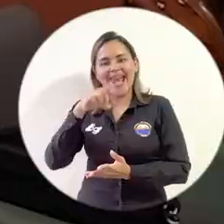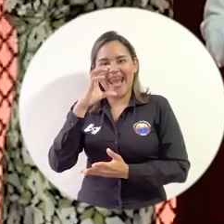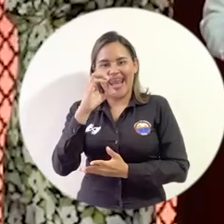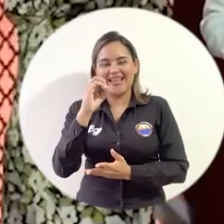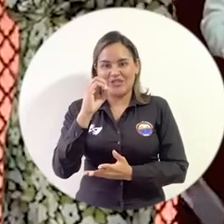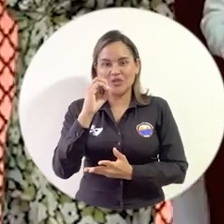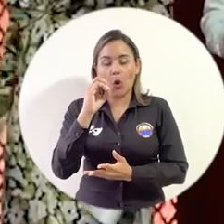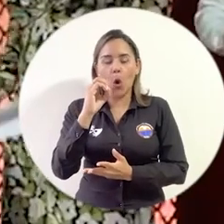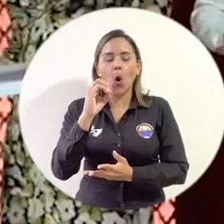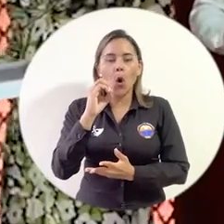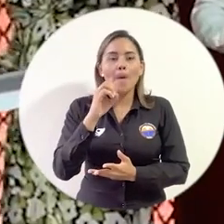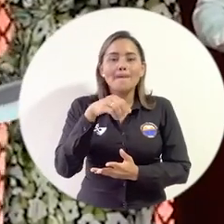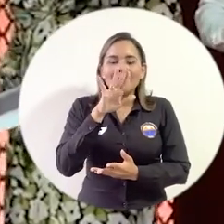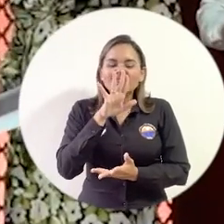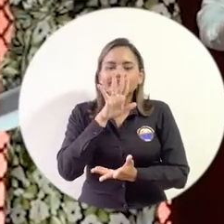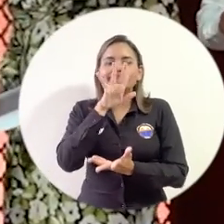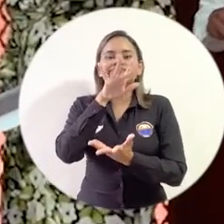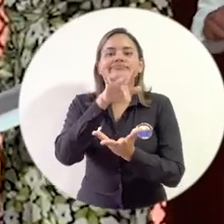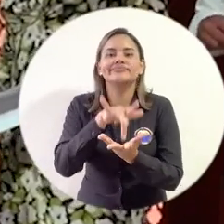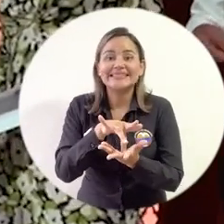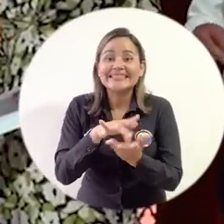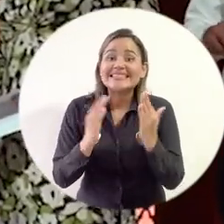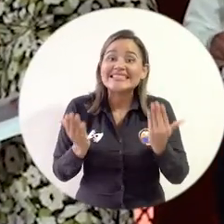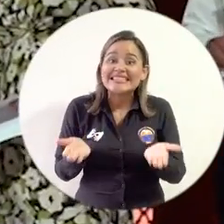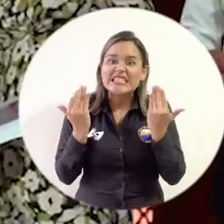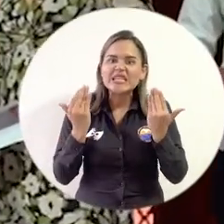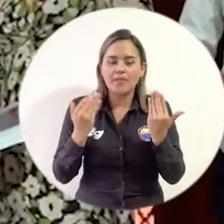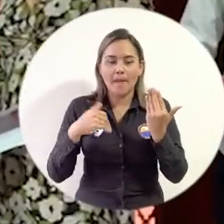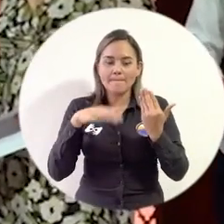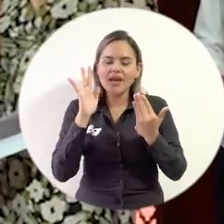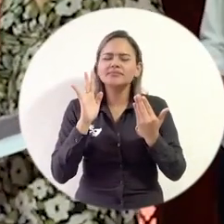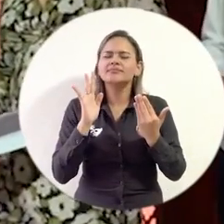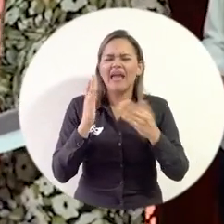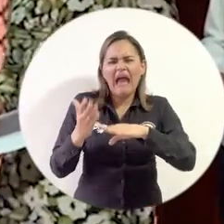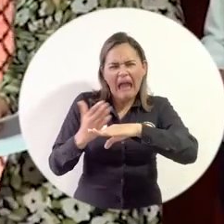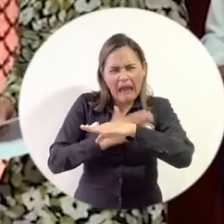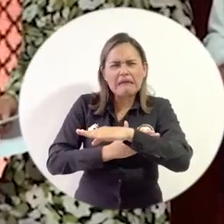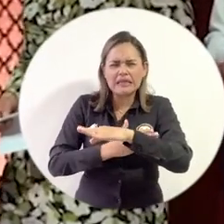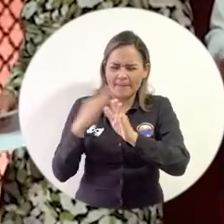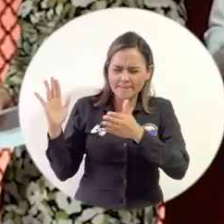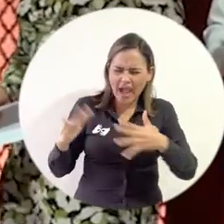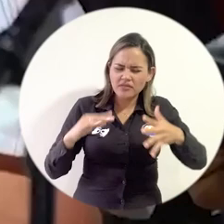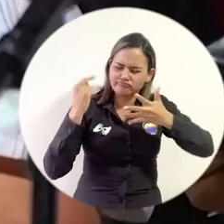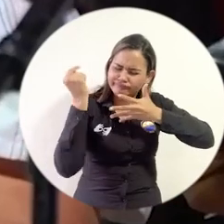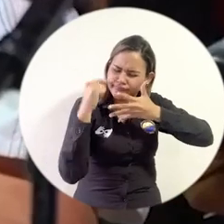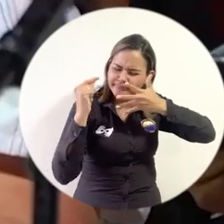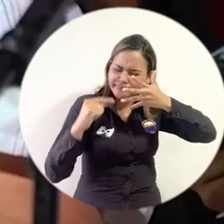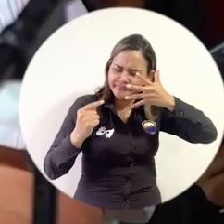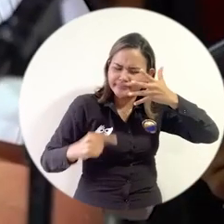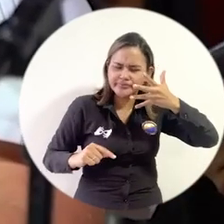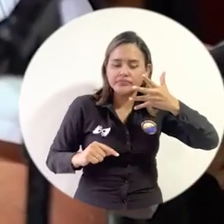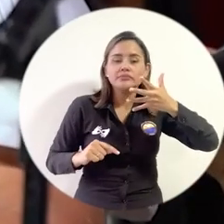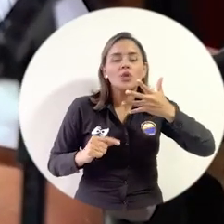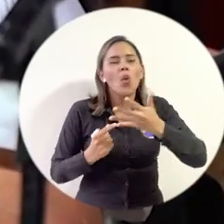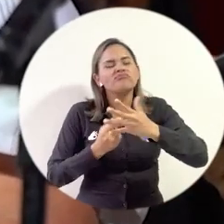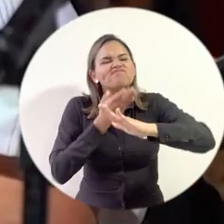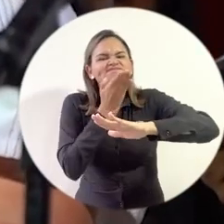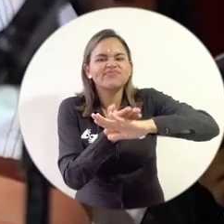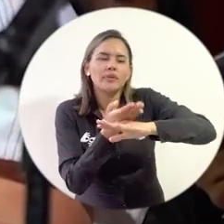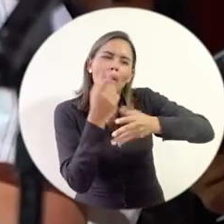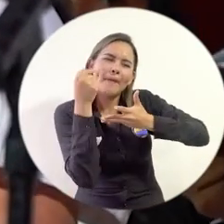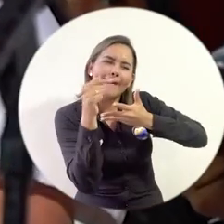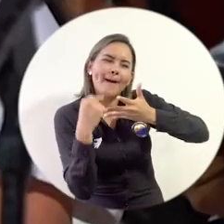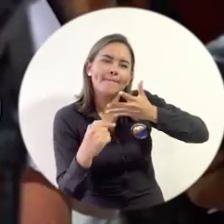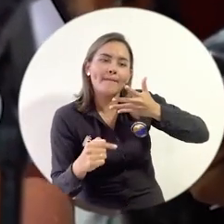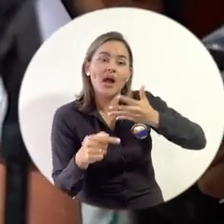nuestra participación que fue cumplir con los criterios y que no hubo ninguno que se objetara, sino